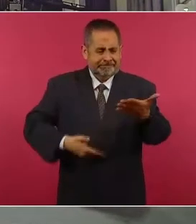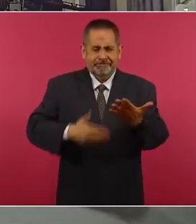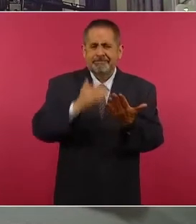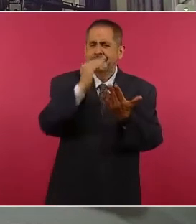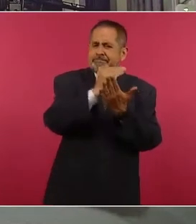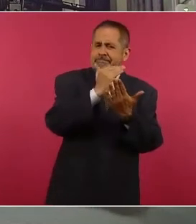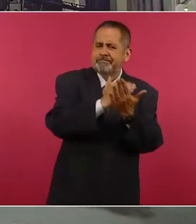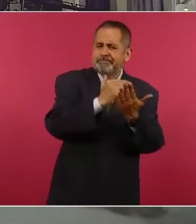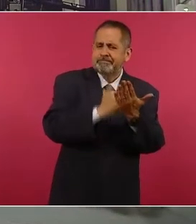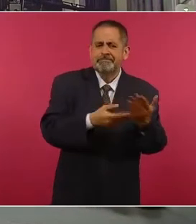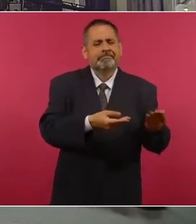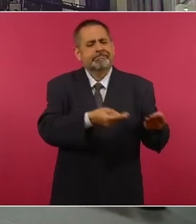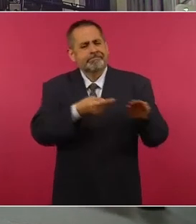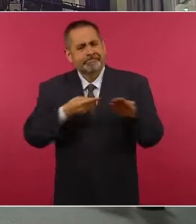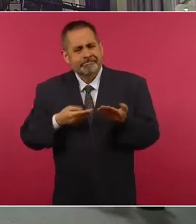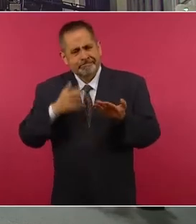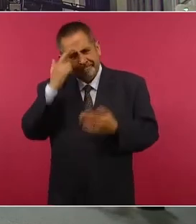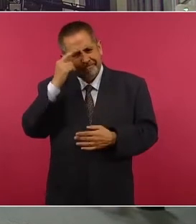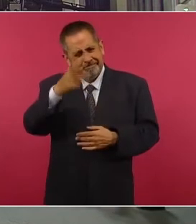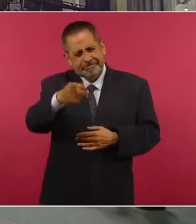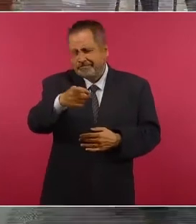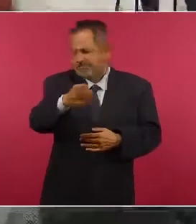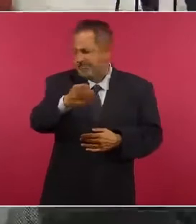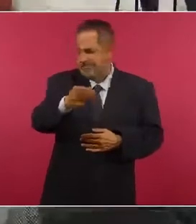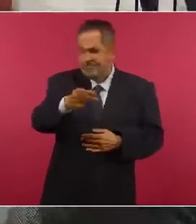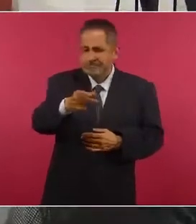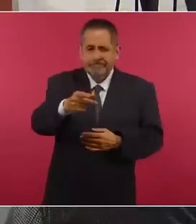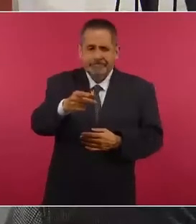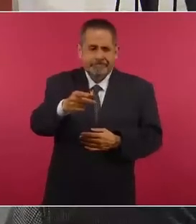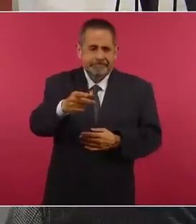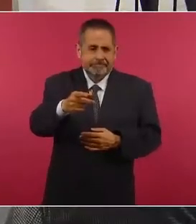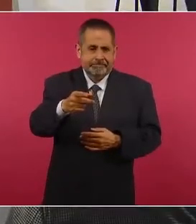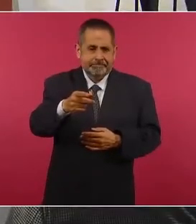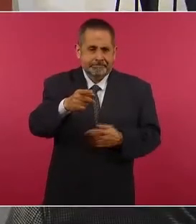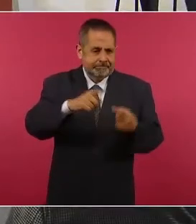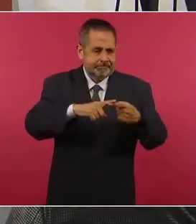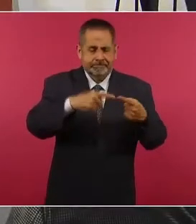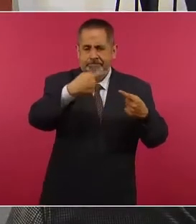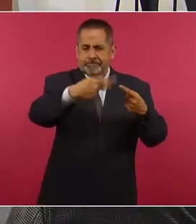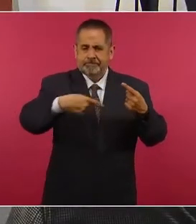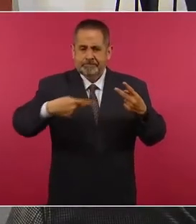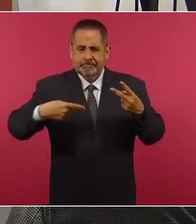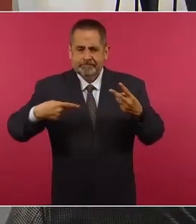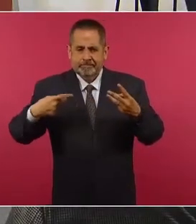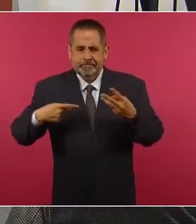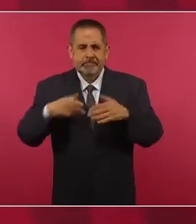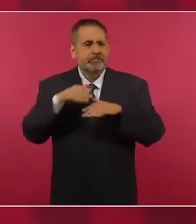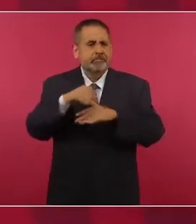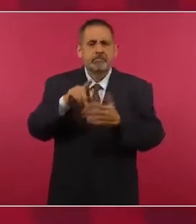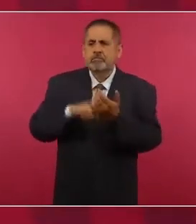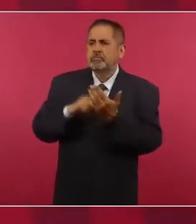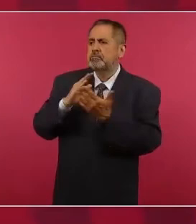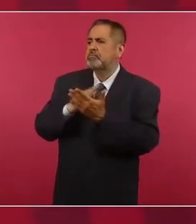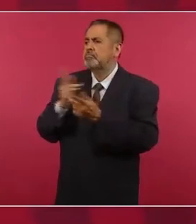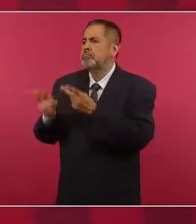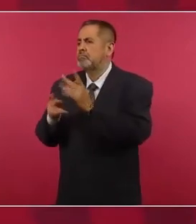preguntas sobre la consulta